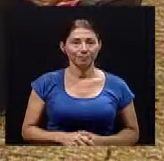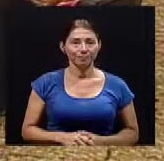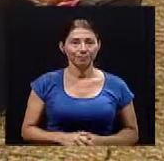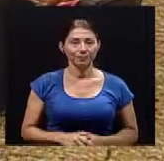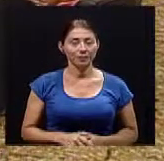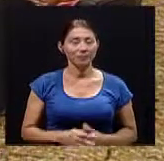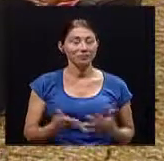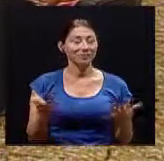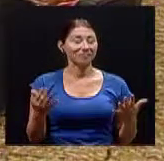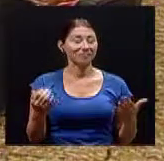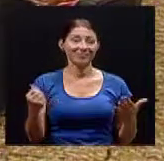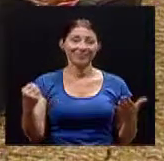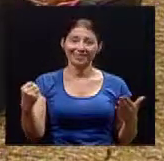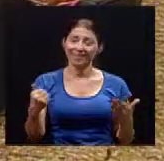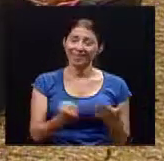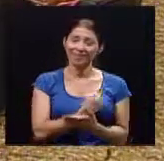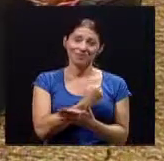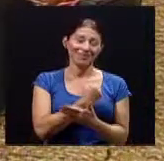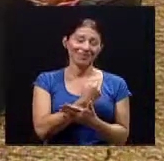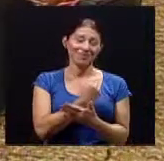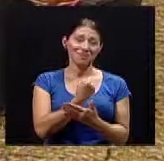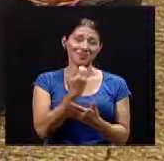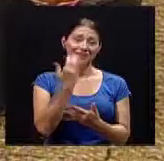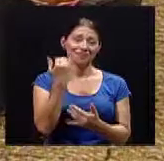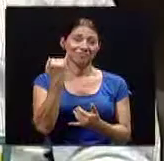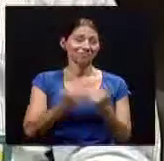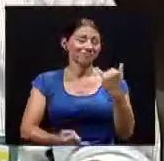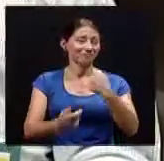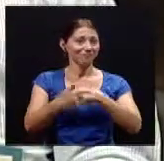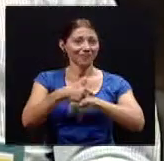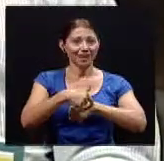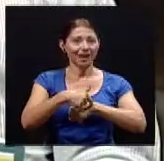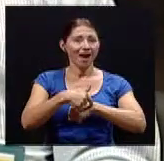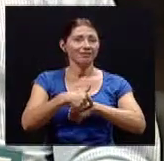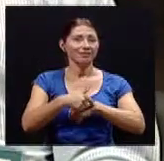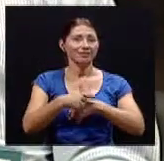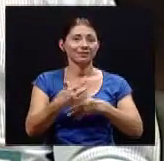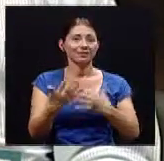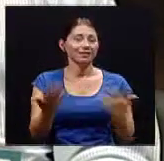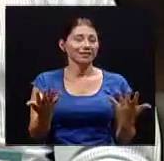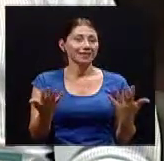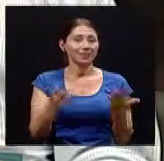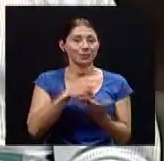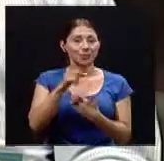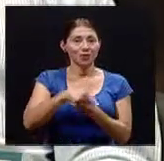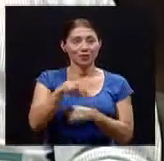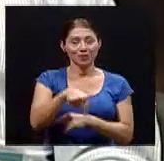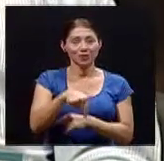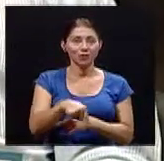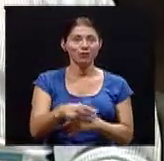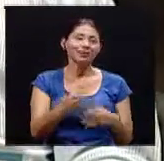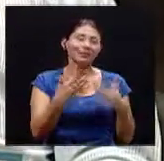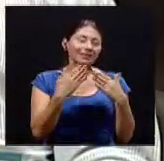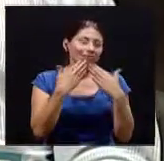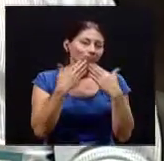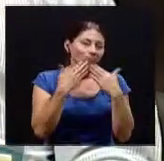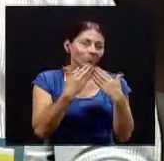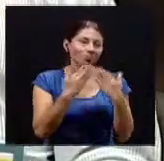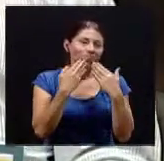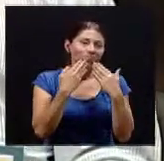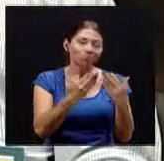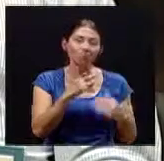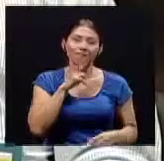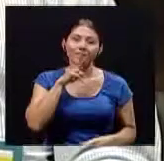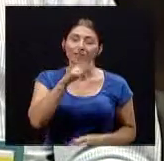lamentablemente profesora se nos acaba el tiempo del programa de hoy muchísimas muchísimas gracias de verdad por